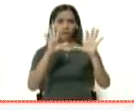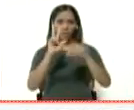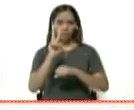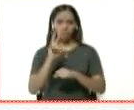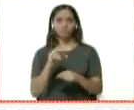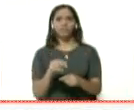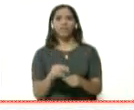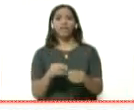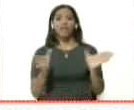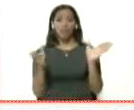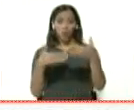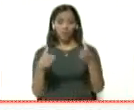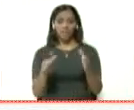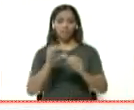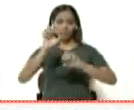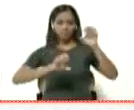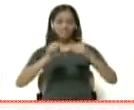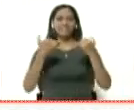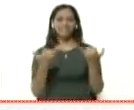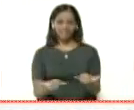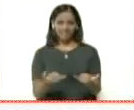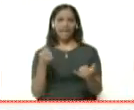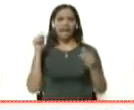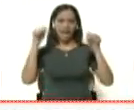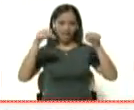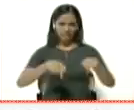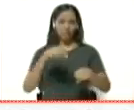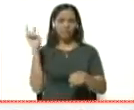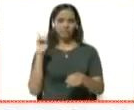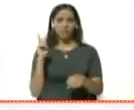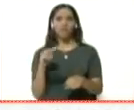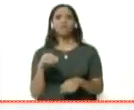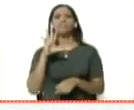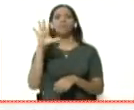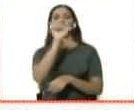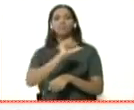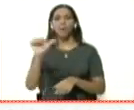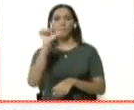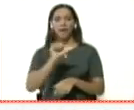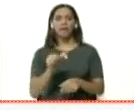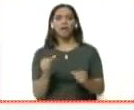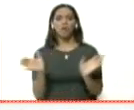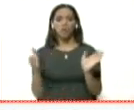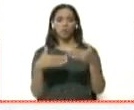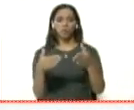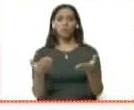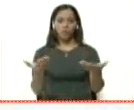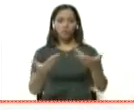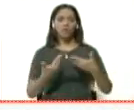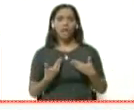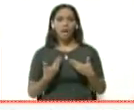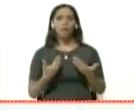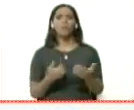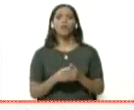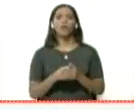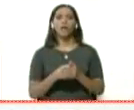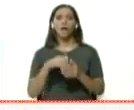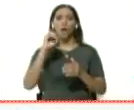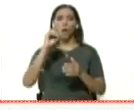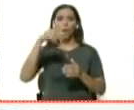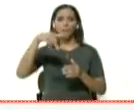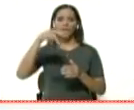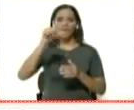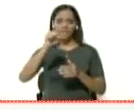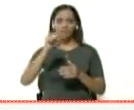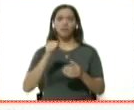diagnósticos ya los tenemos en el país. Afortunadamente, desde hace más de cinco semanas, un lote fue donado por la Organización Panamericana de la Salud. Otro